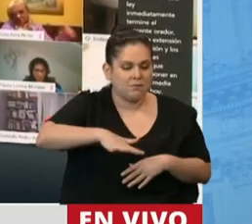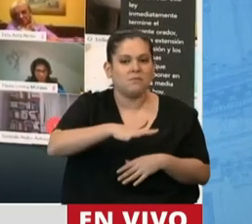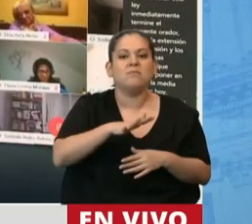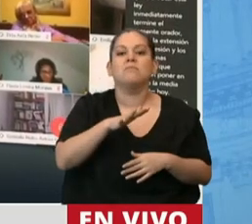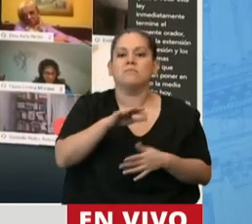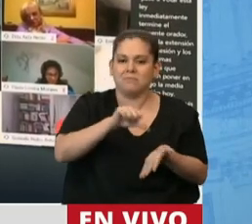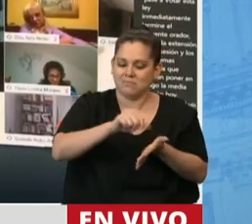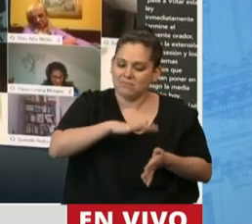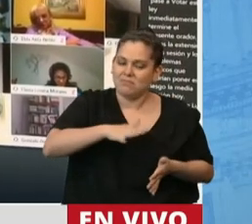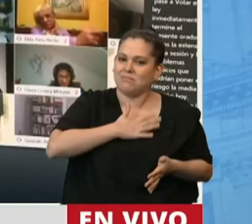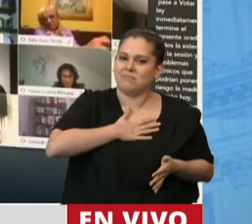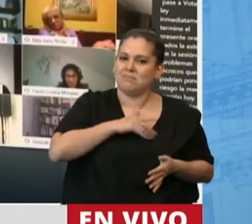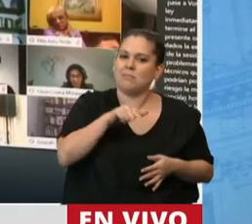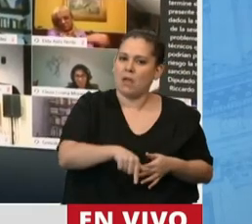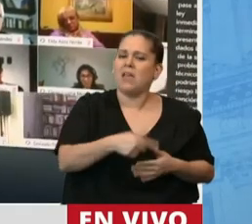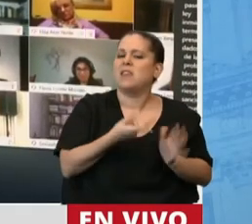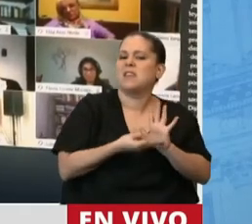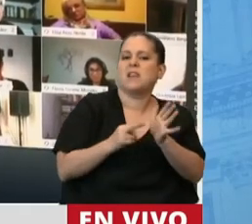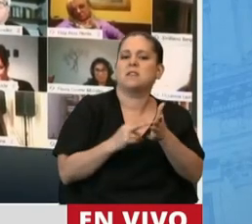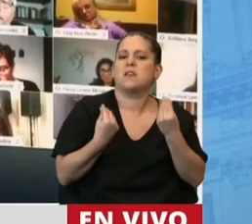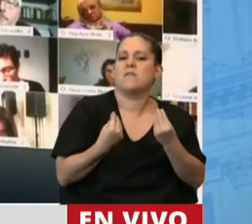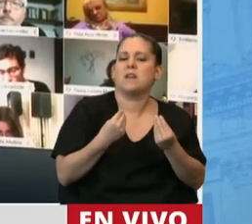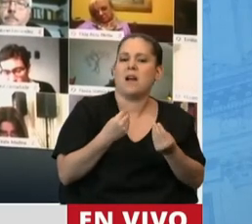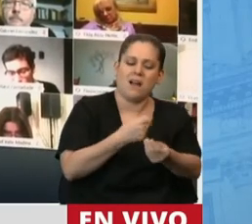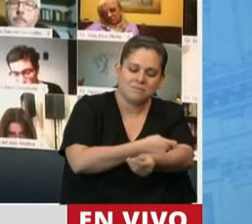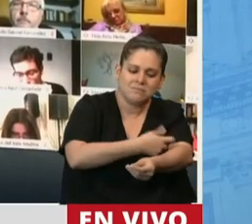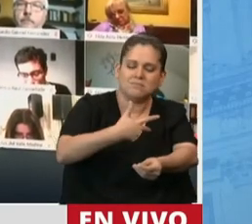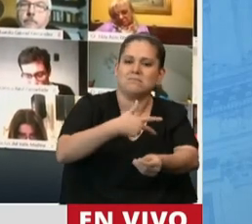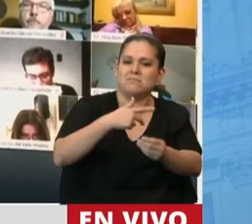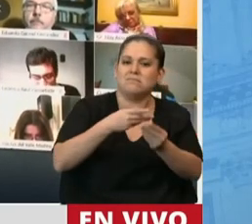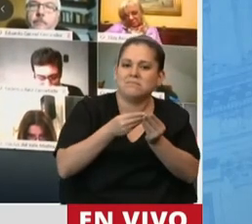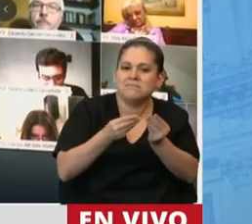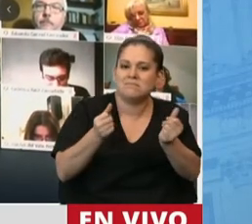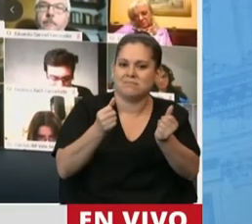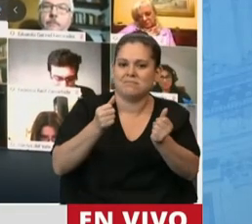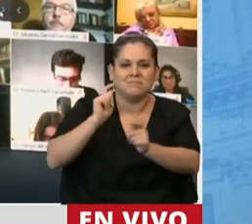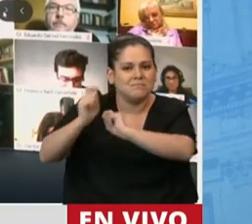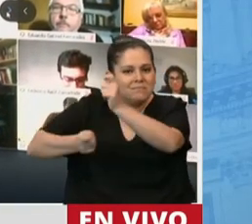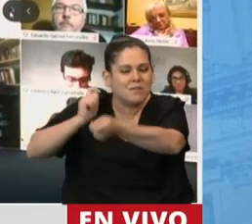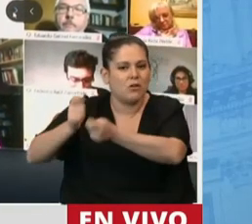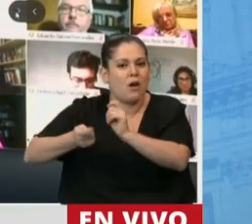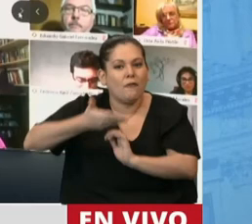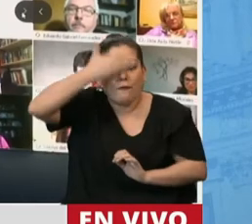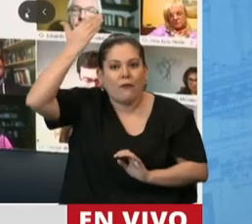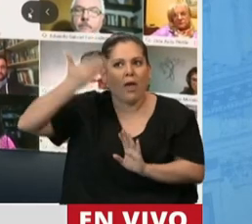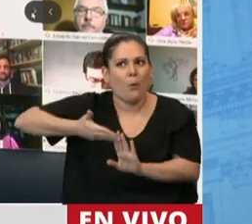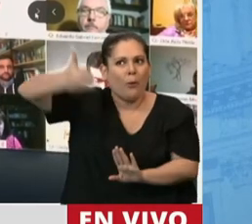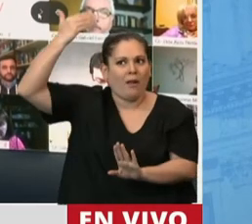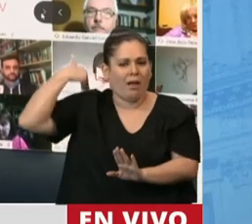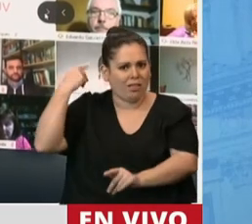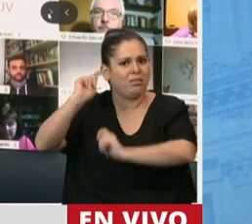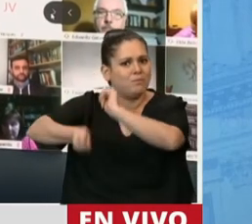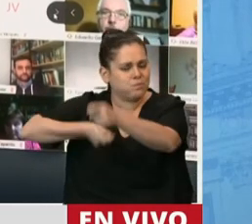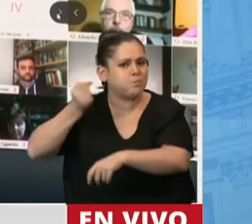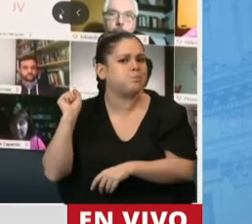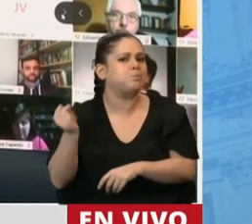significó la transfusión de plasma para la fiebre hemorrágica argentina, y podemos dar fe en lo